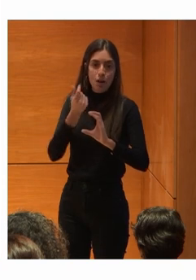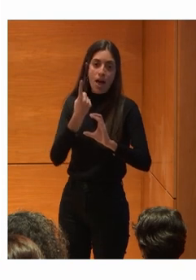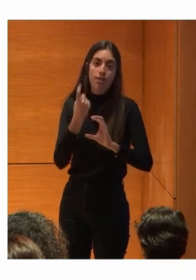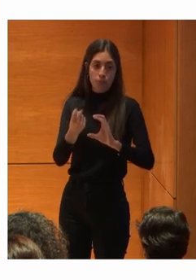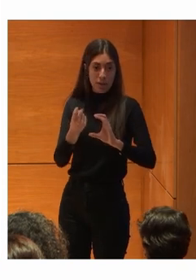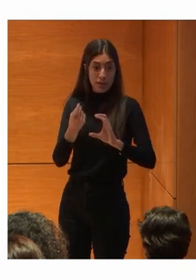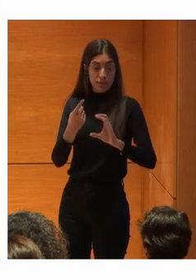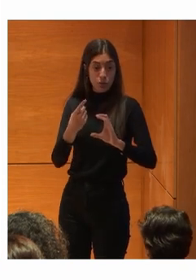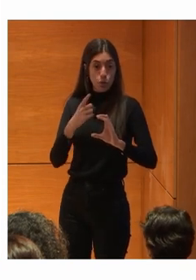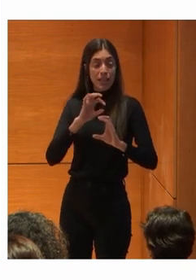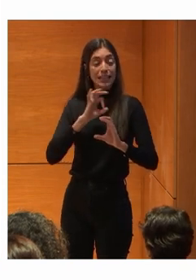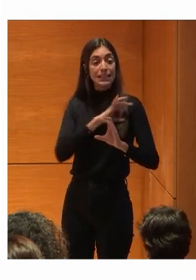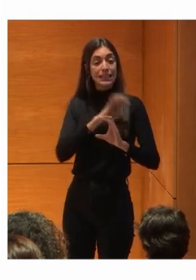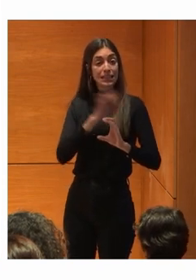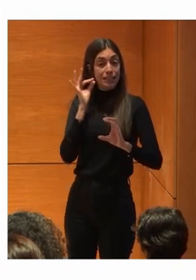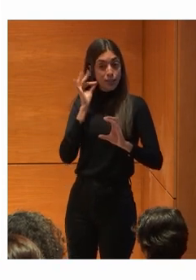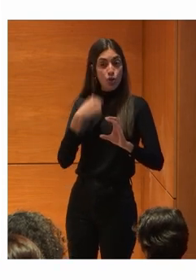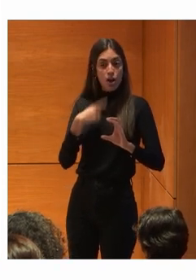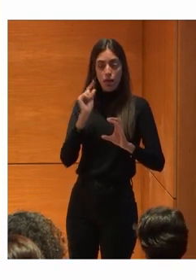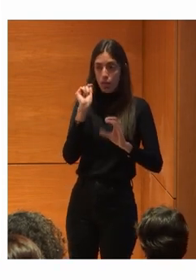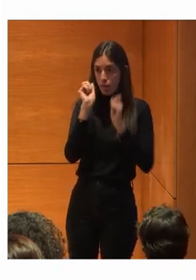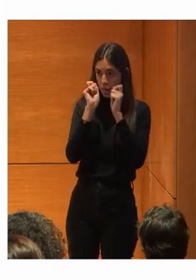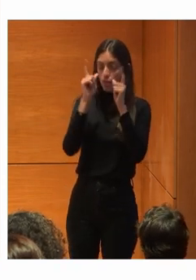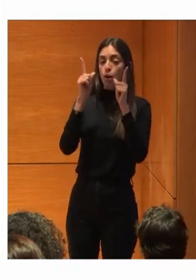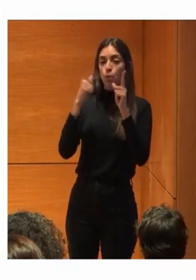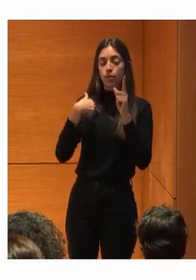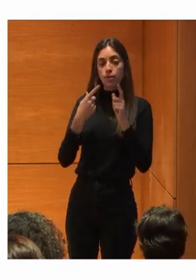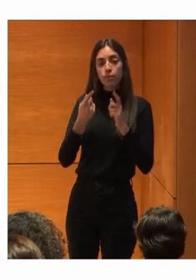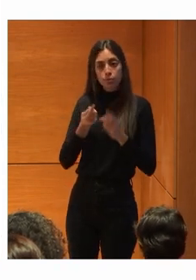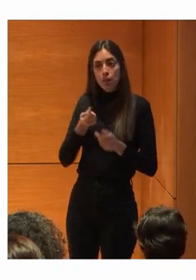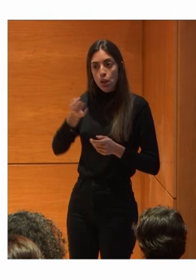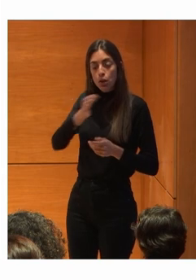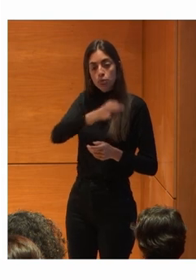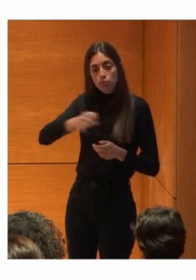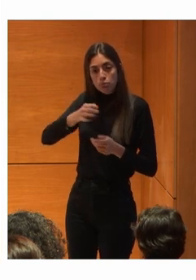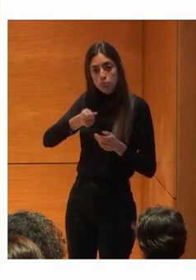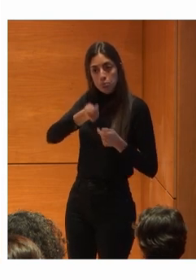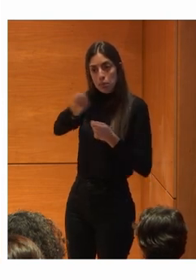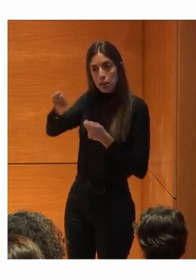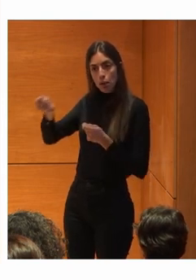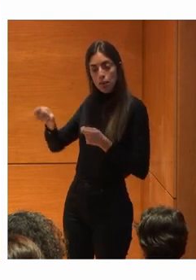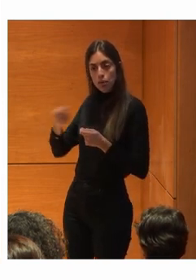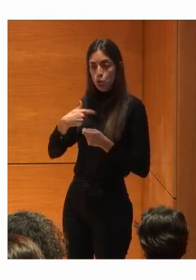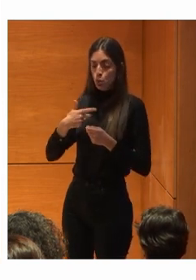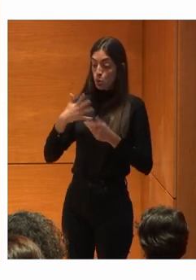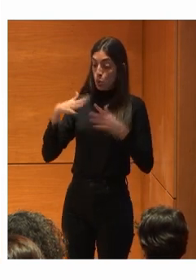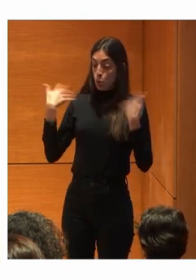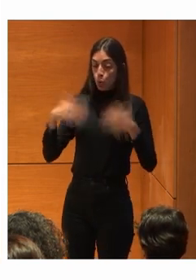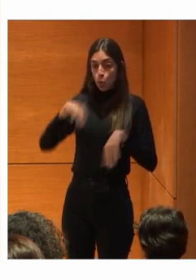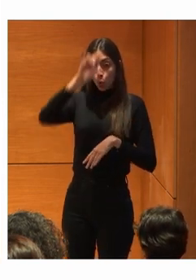dio cuenta Y dijo Tome Tome Lempiras Unas lempiras Y nosotros Nos escandalizamos